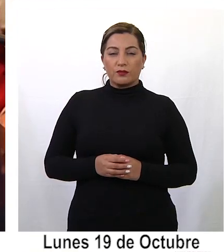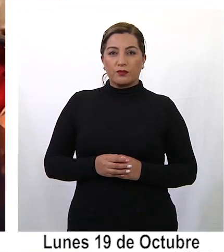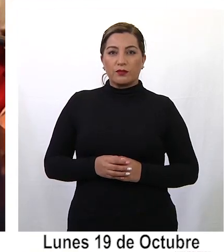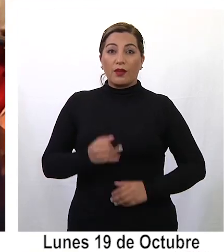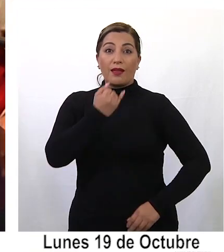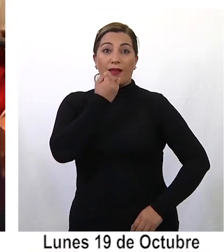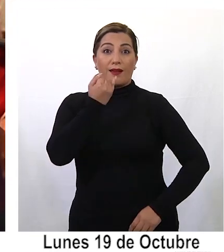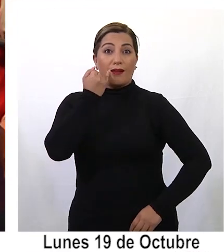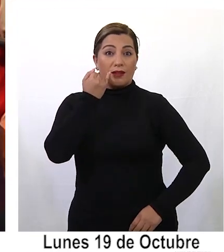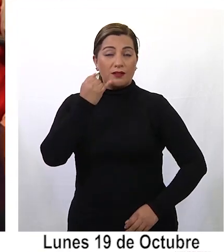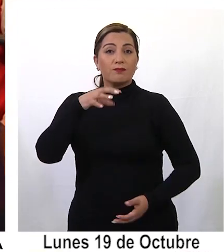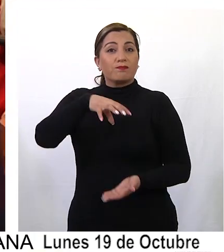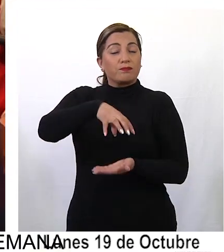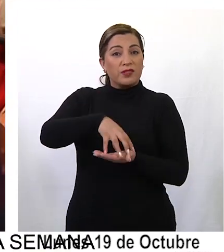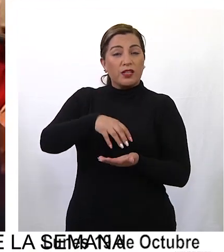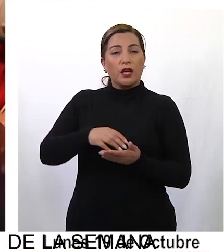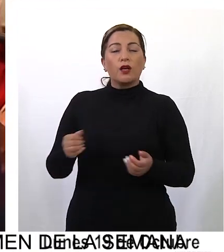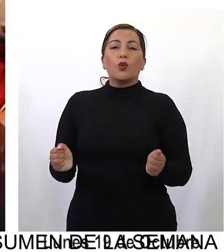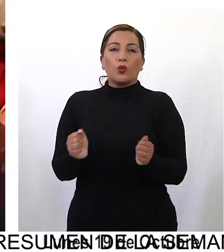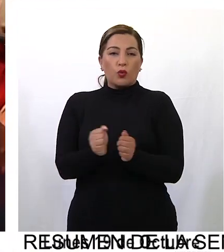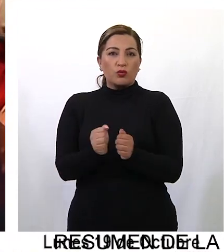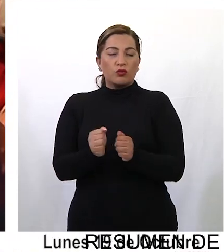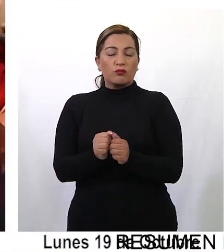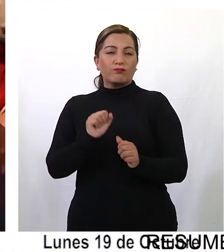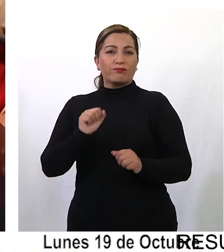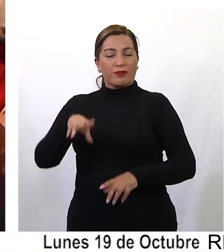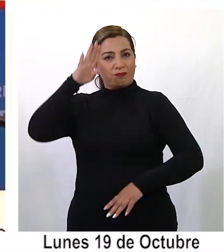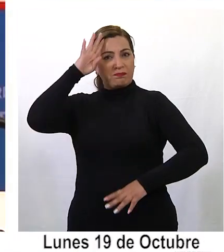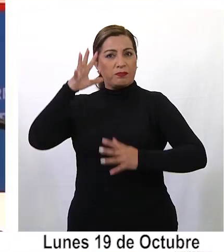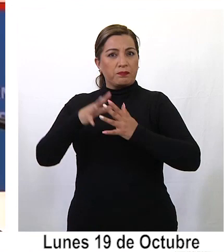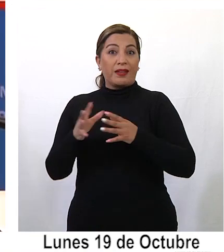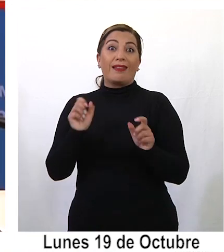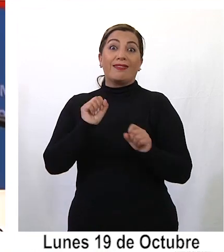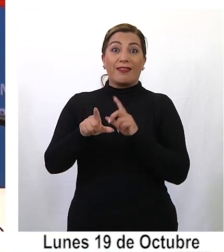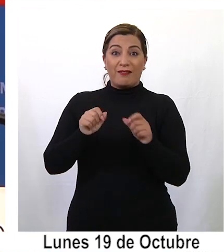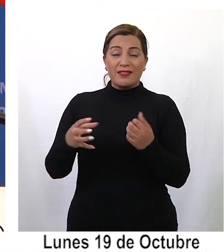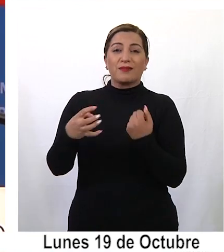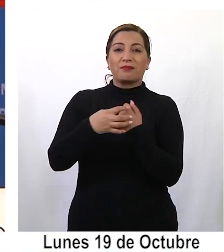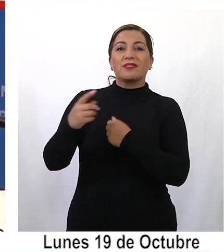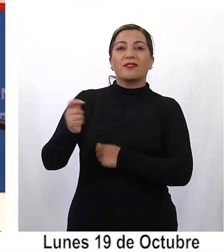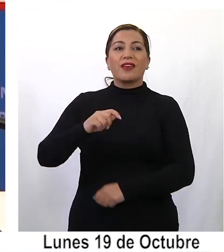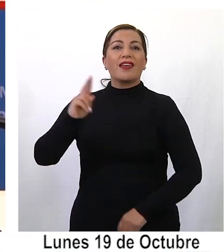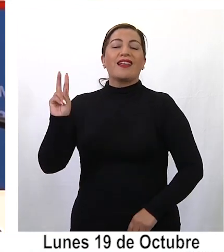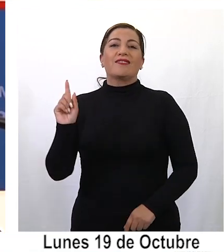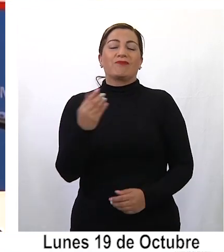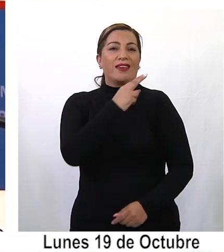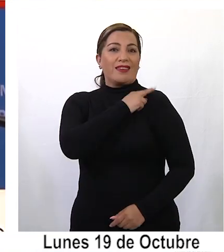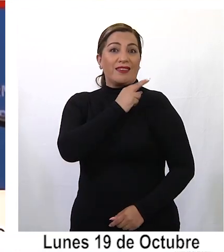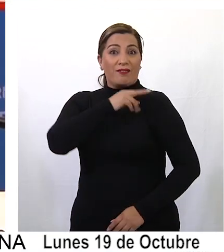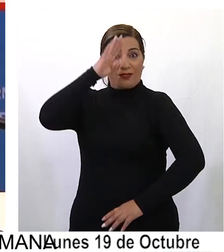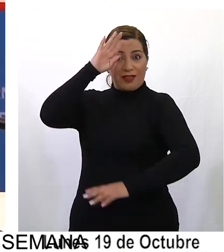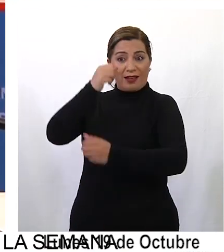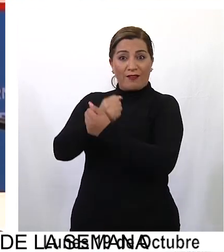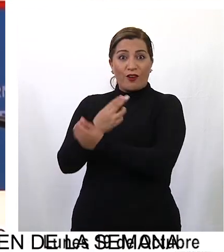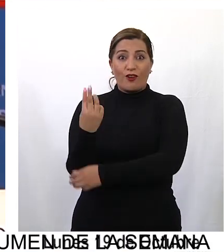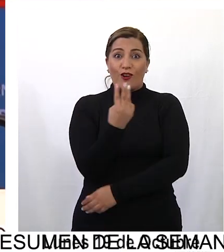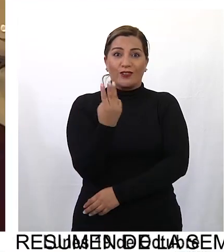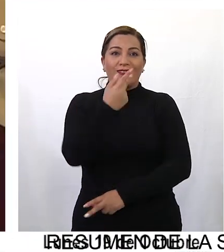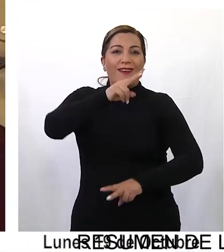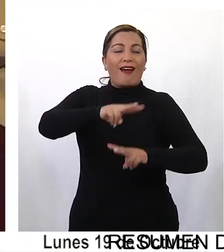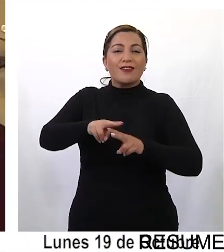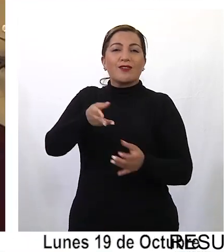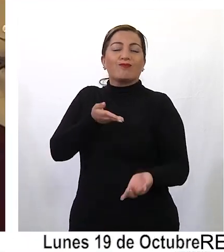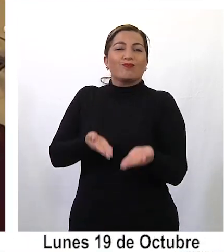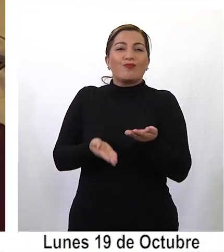El Intendente Regional, junto al Jefe de la Defensa Nacional de Tarapacá y el Jefe de la Primera Zona de Carabineros, realizaron un